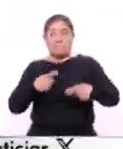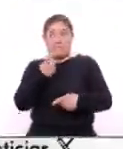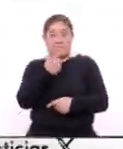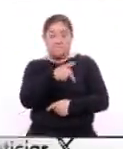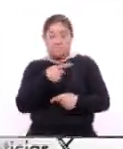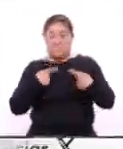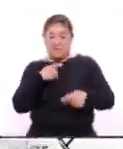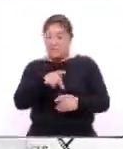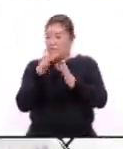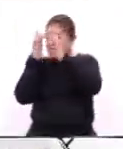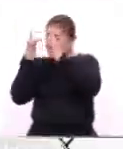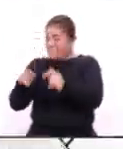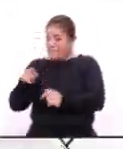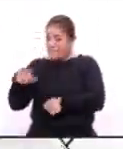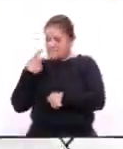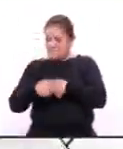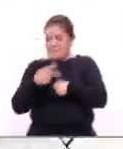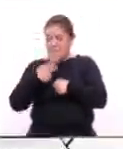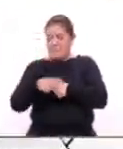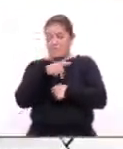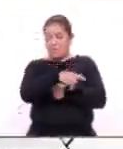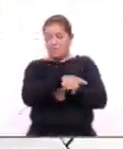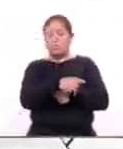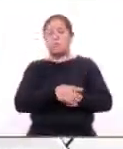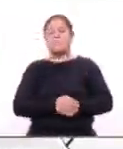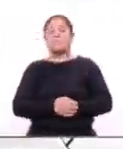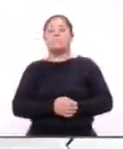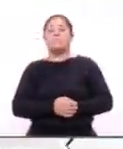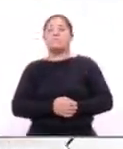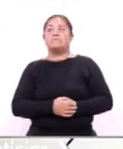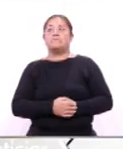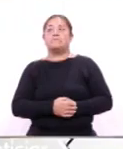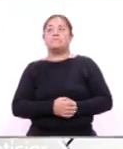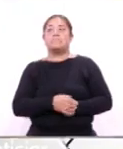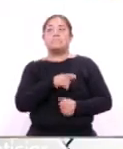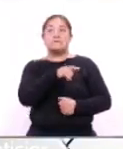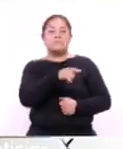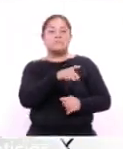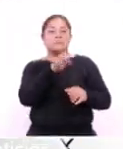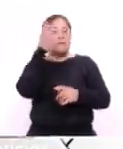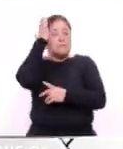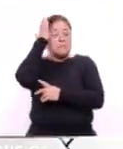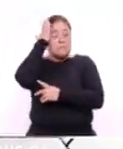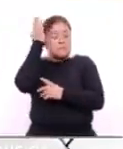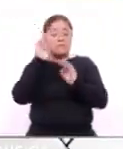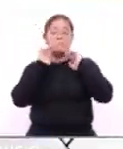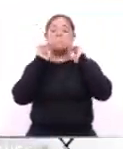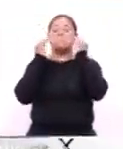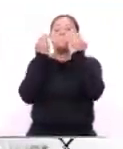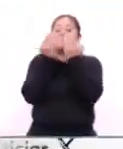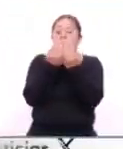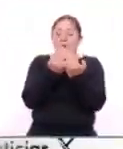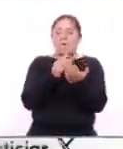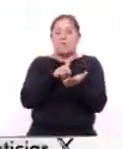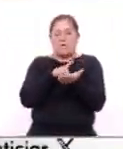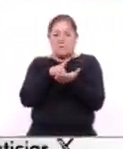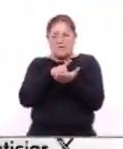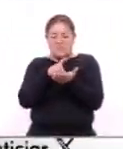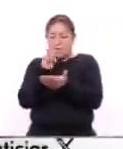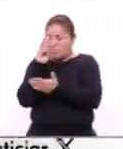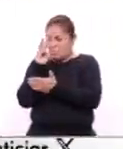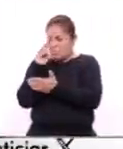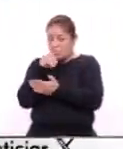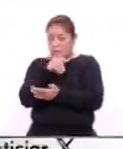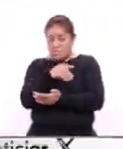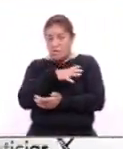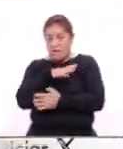buscados de Francia en Salou en la provincia de Tarragona se trata del presunto líder de una banda criminal de narcotraficantes acusada